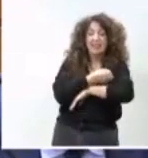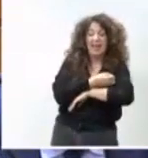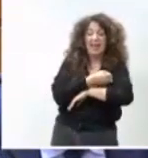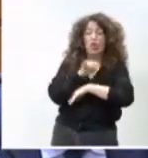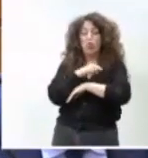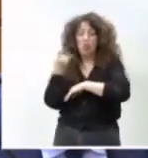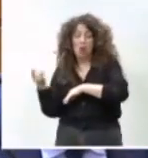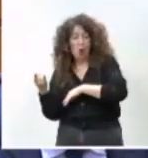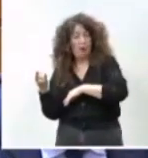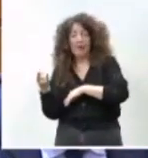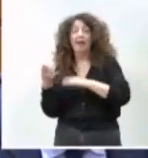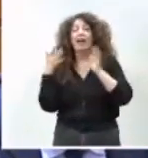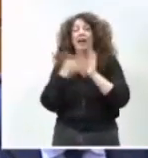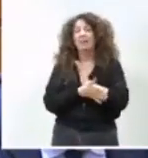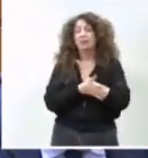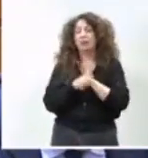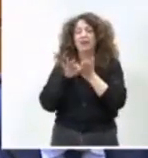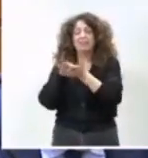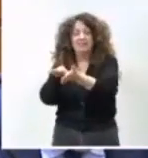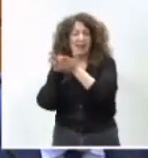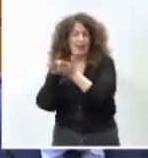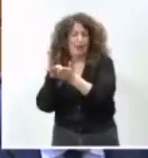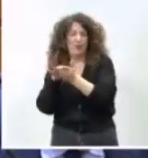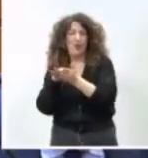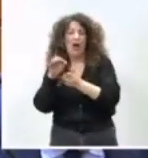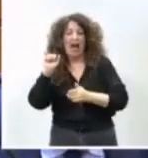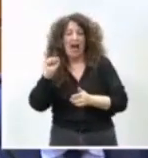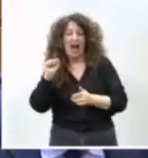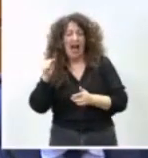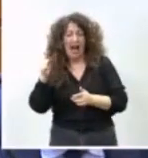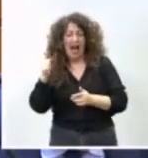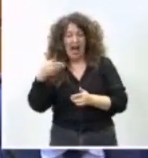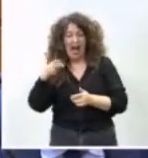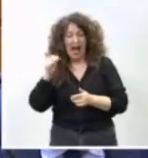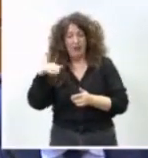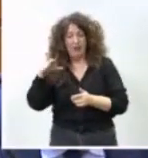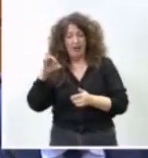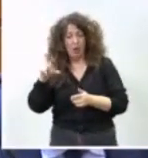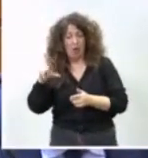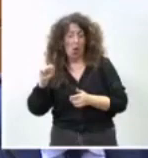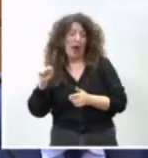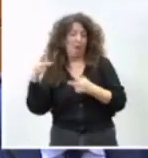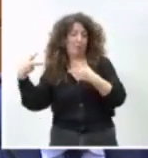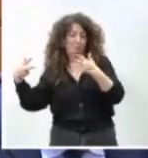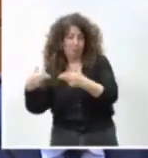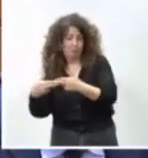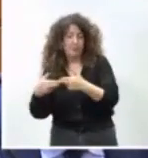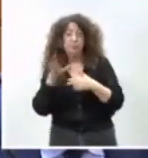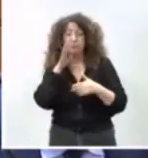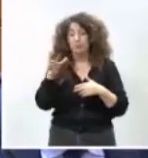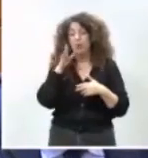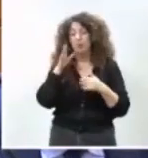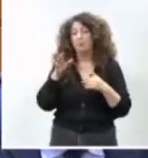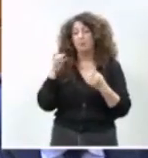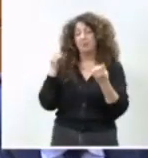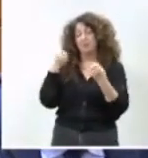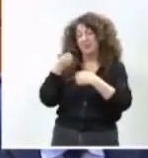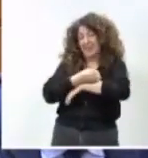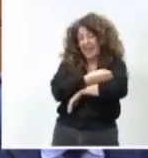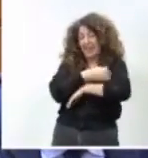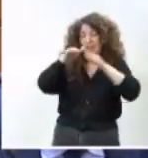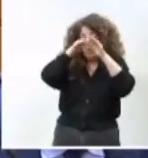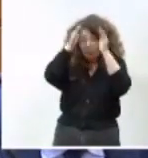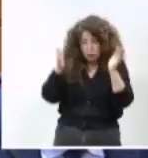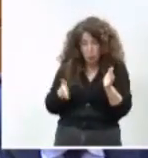el servicio hasta Bríncola. Trenes dobles que compensaban la reducción de frecuencias consecuencia de los trabajos del túnel de